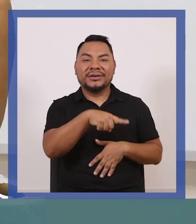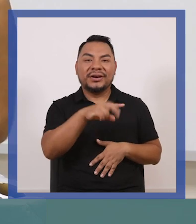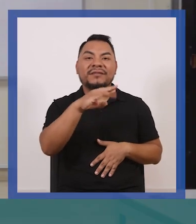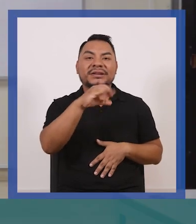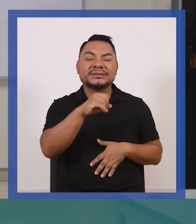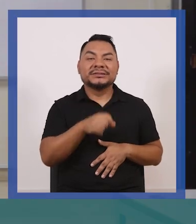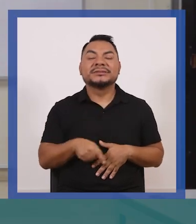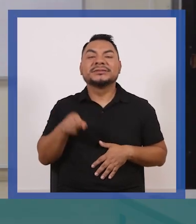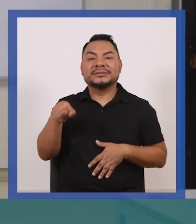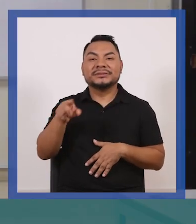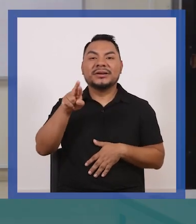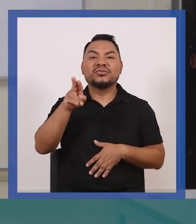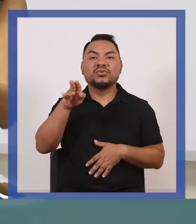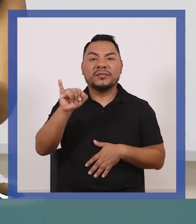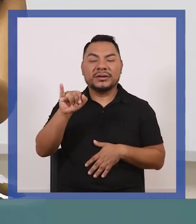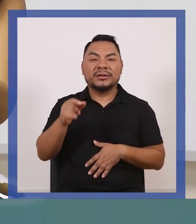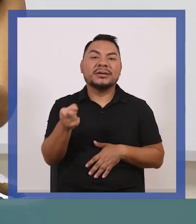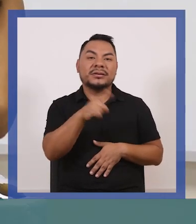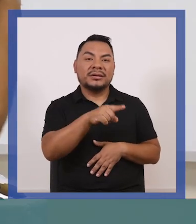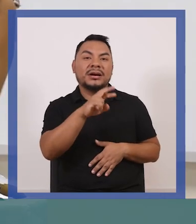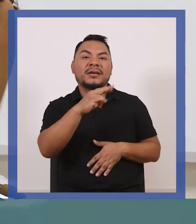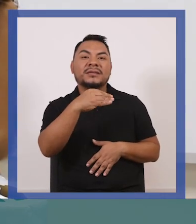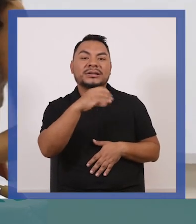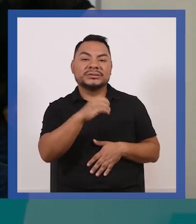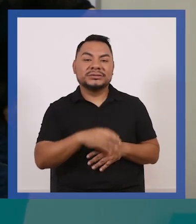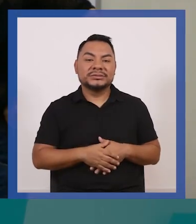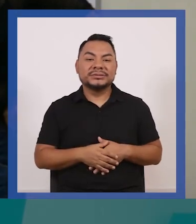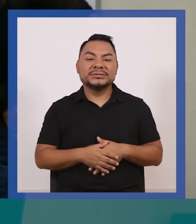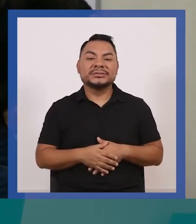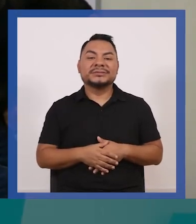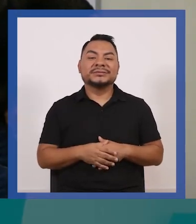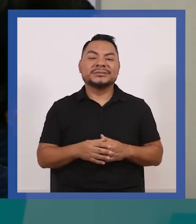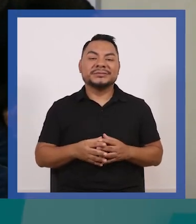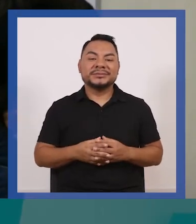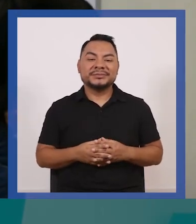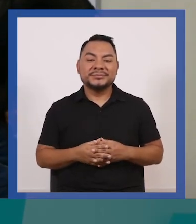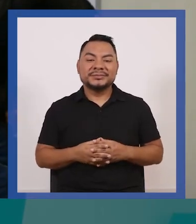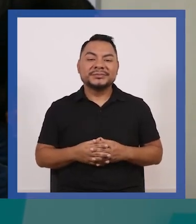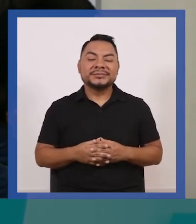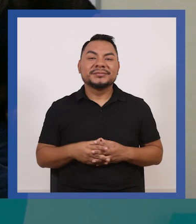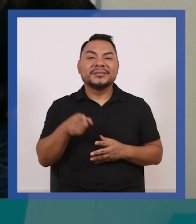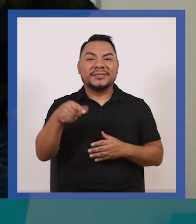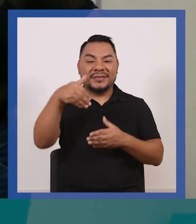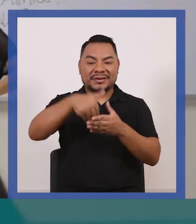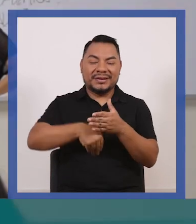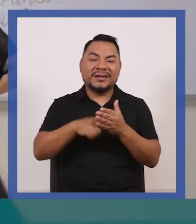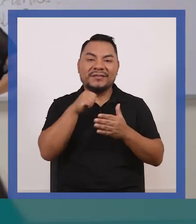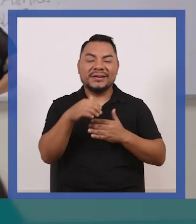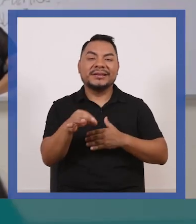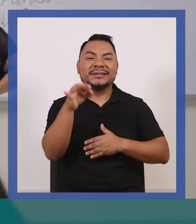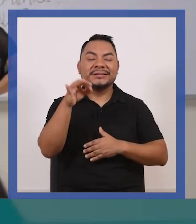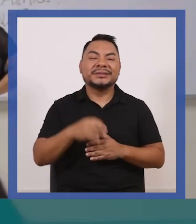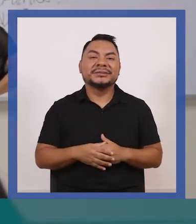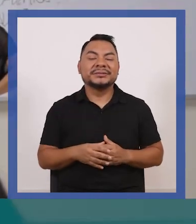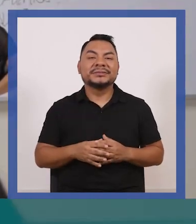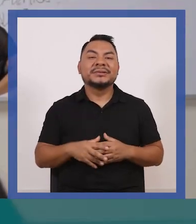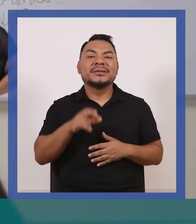Francisco. Rubí y Francisco. Ah, llorando. no veo que lo peguen. Se escondió, se escondió.